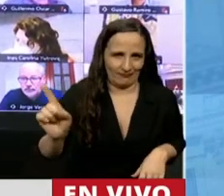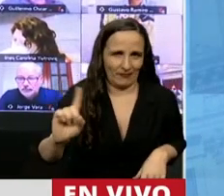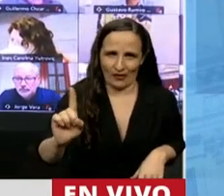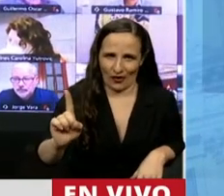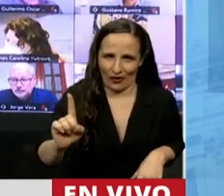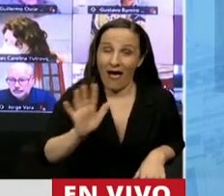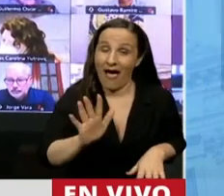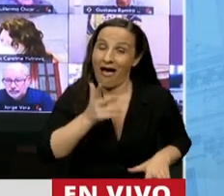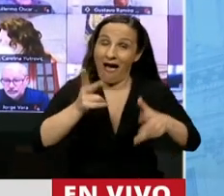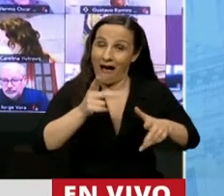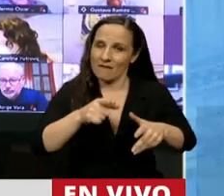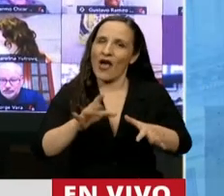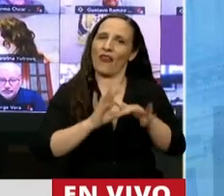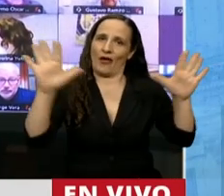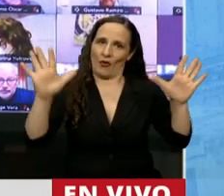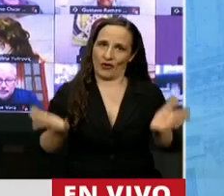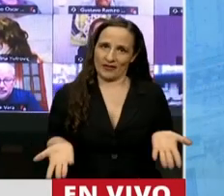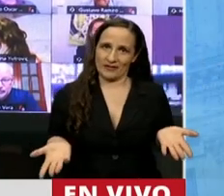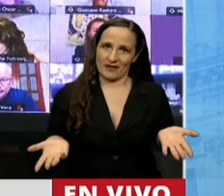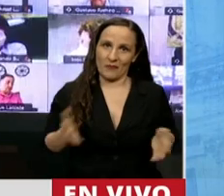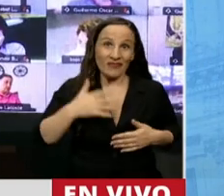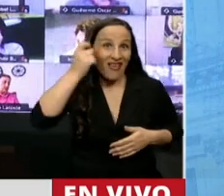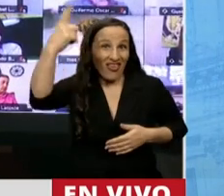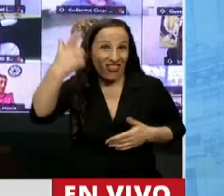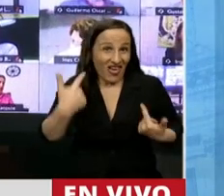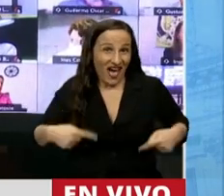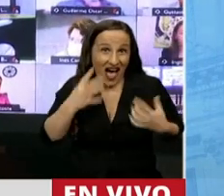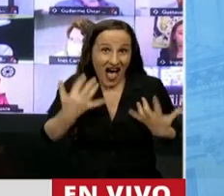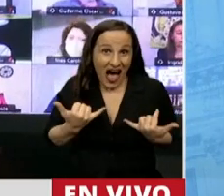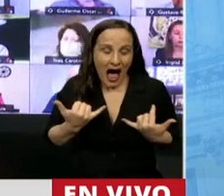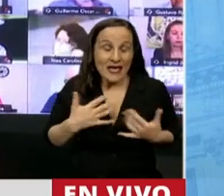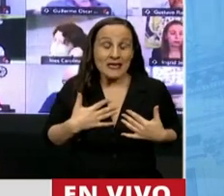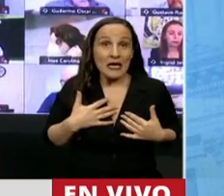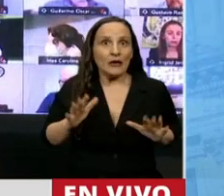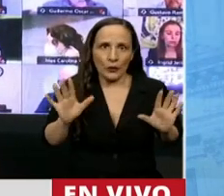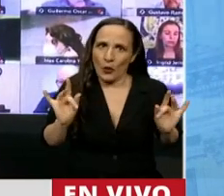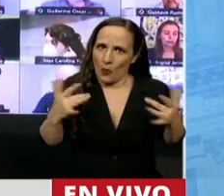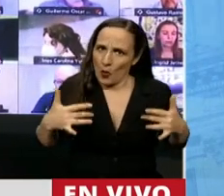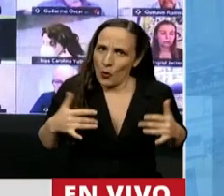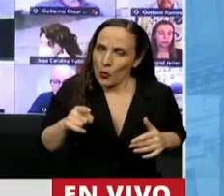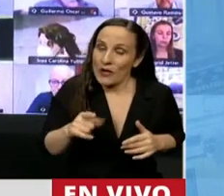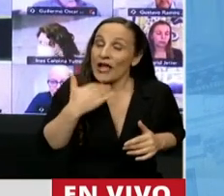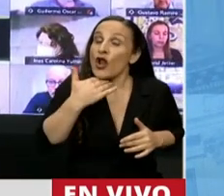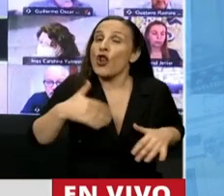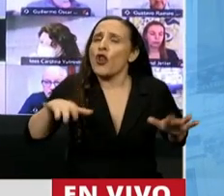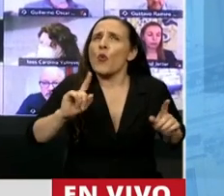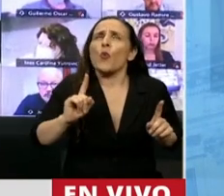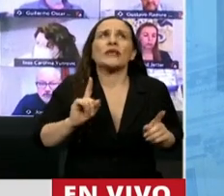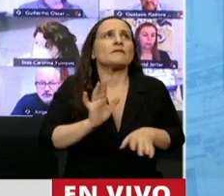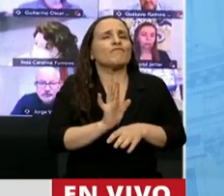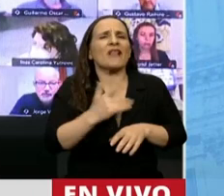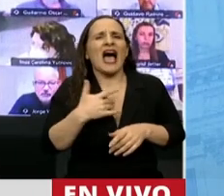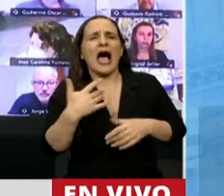es democracia. Y para expresar una idea, le aseguro, por lo menos a mí me cuesta bastante y no creo que sea por mi